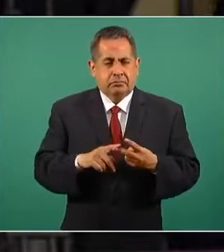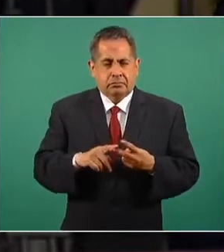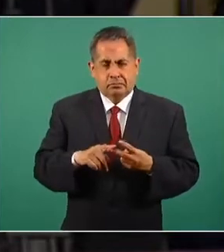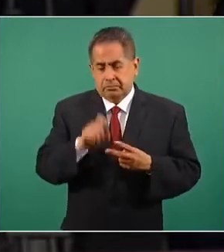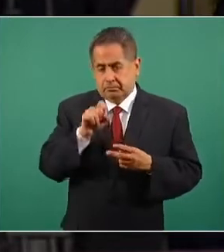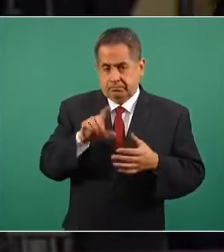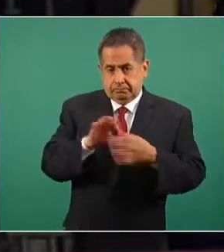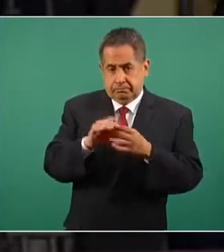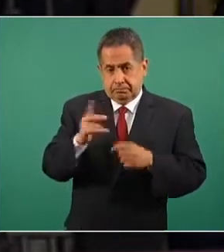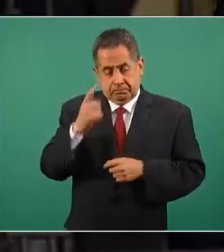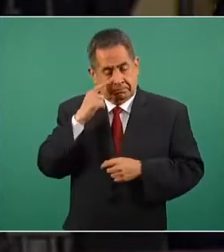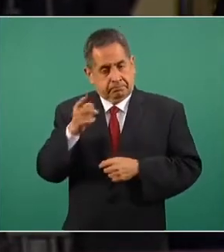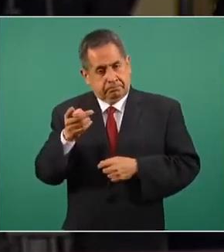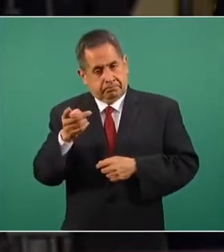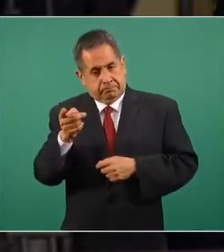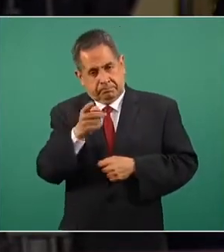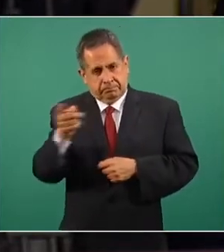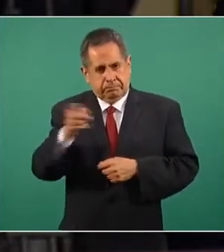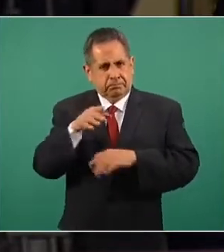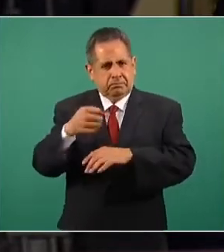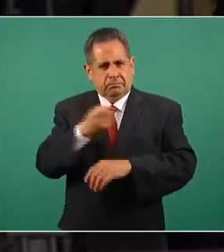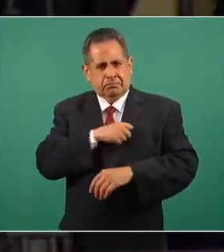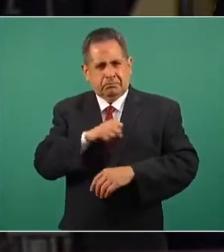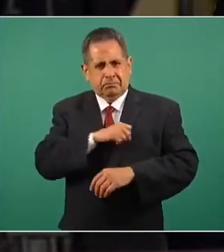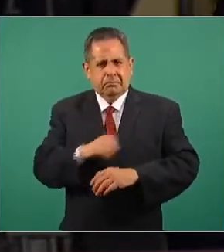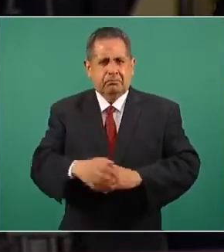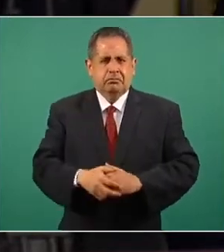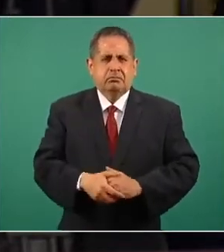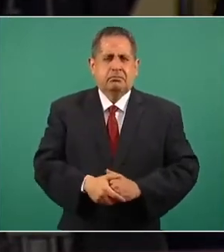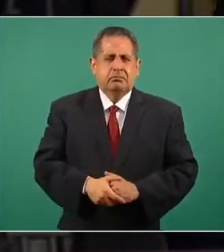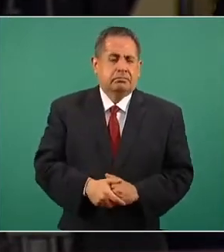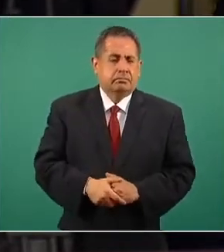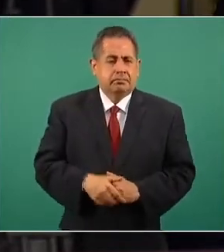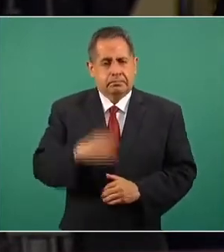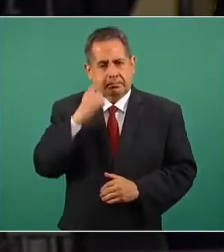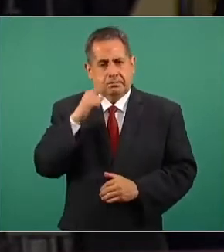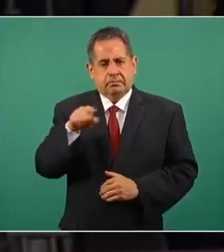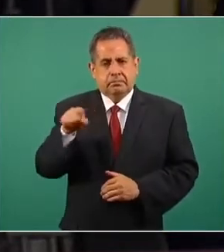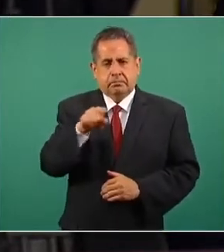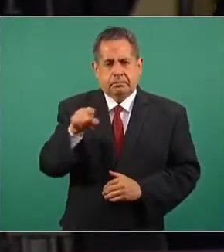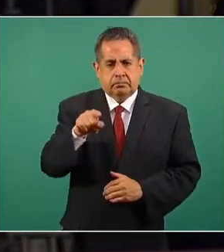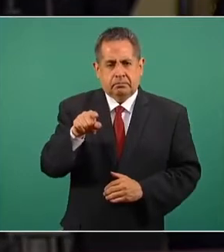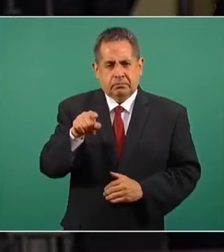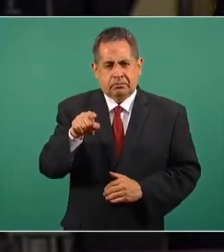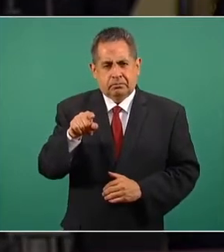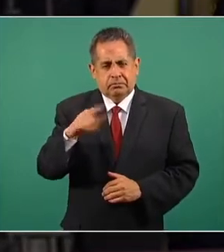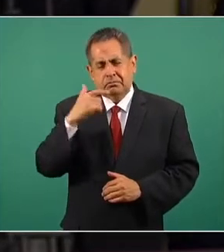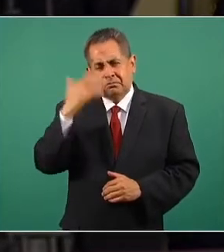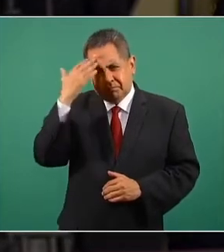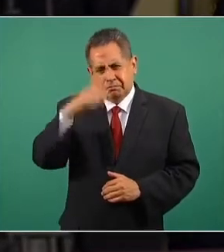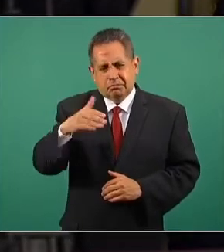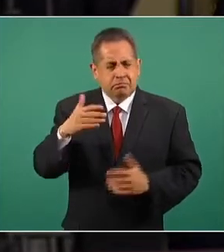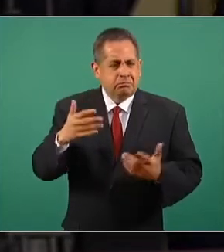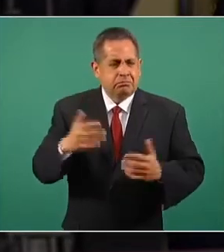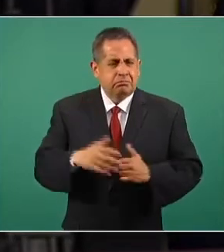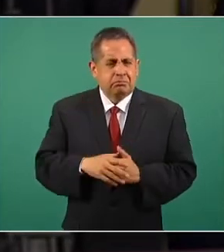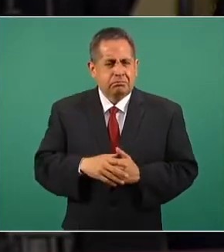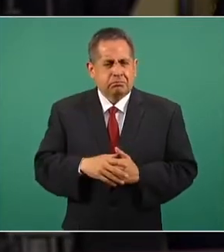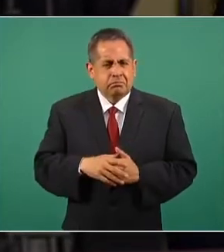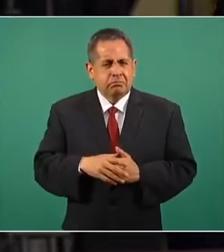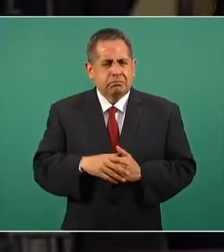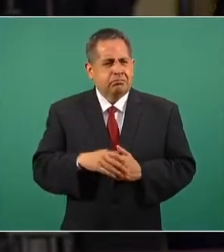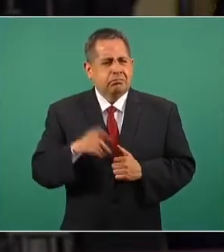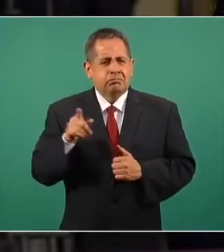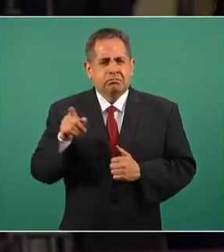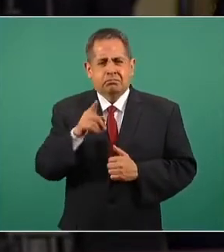esa fue para los de la salud, que sabemos que agarraron un